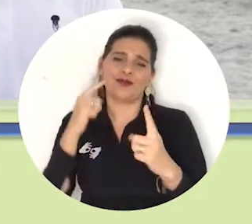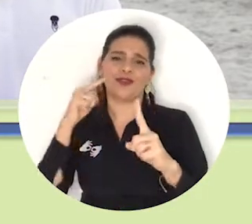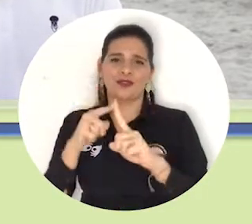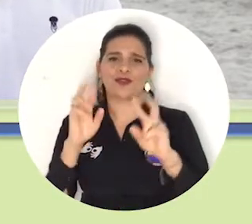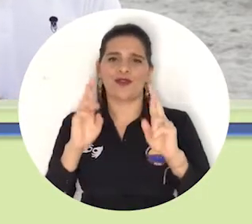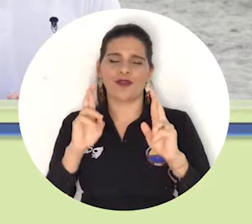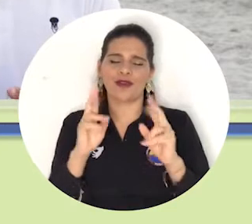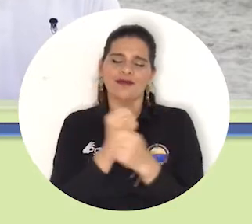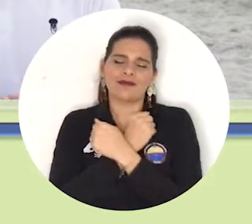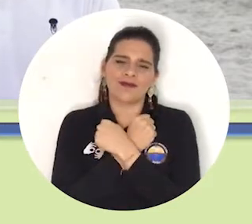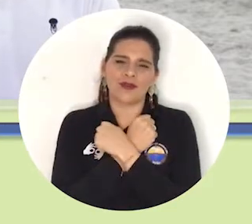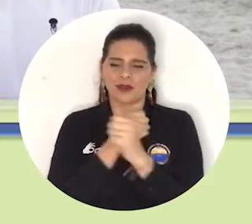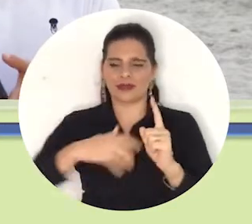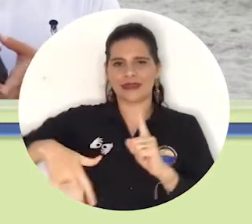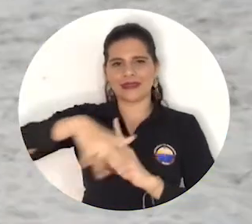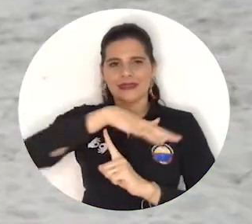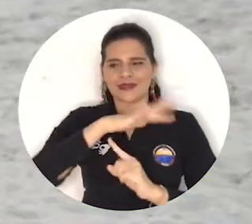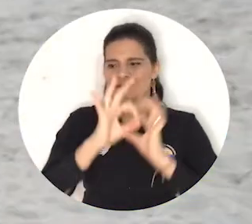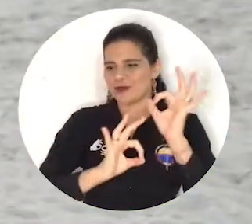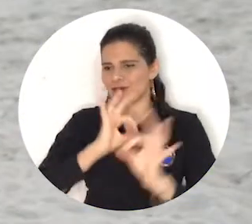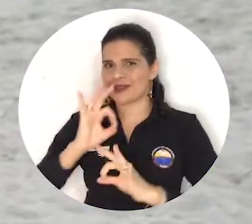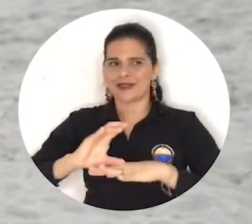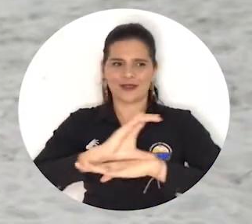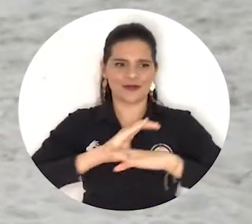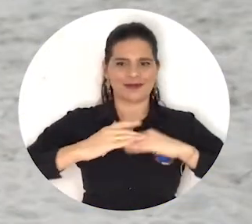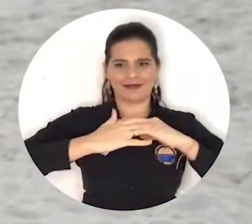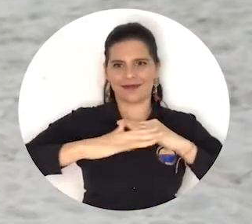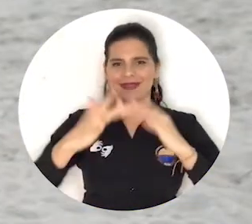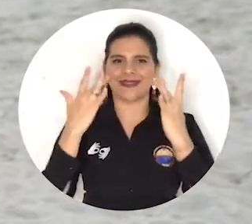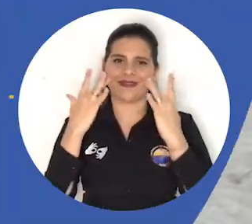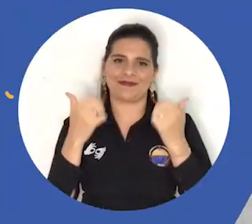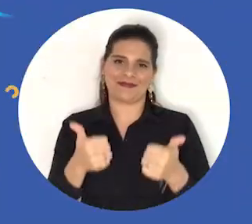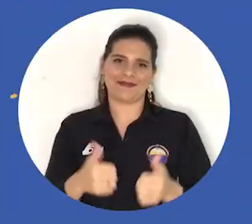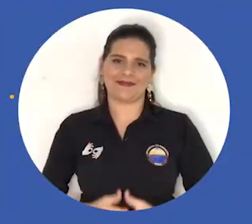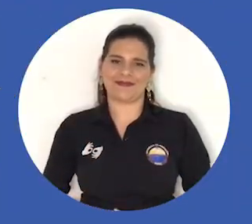es obtener ese amor propio por nuestra ciudad, por nuestras playas